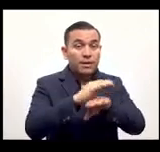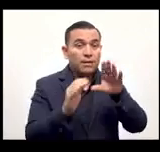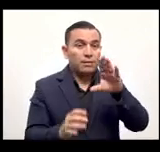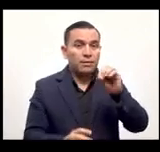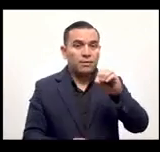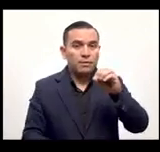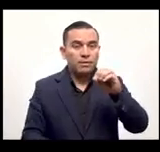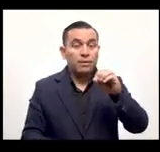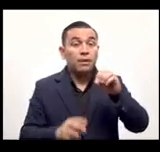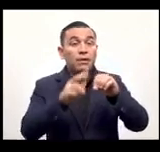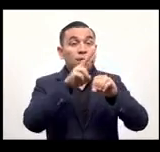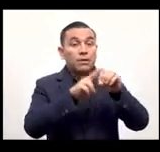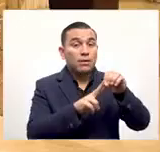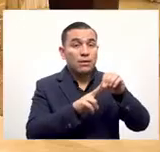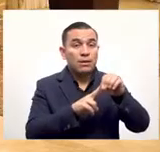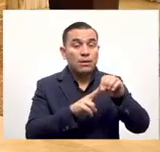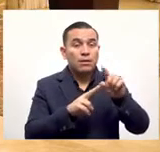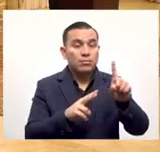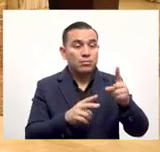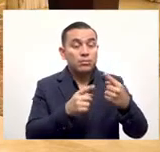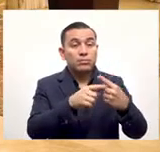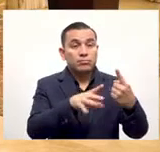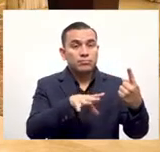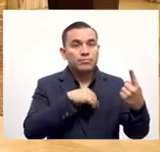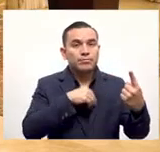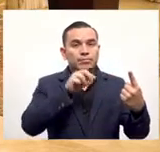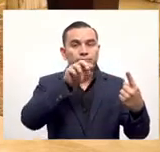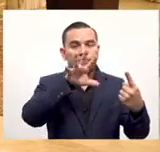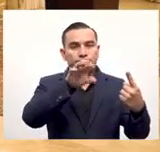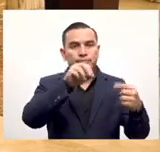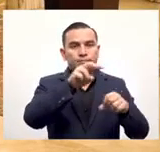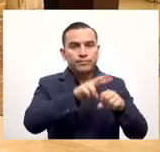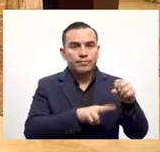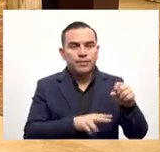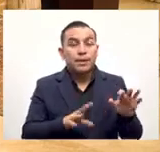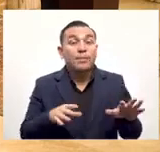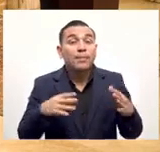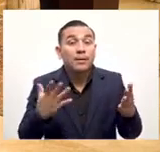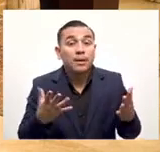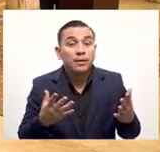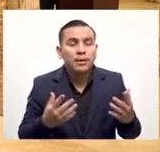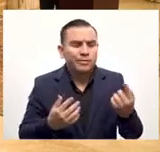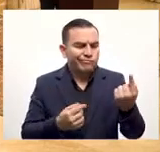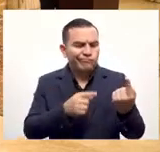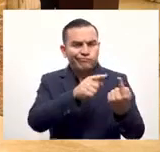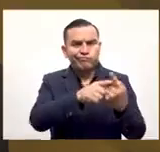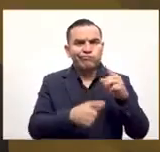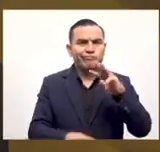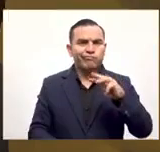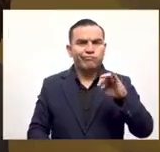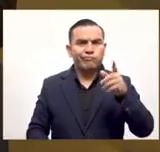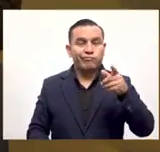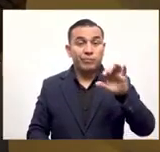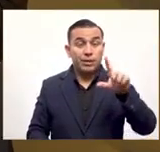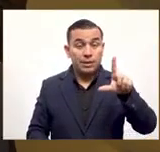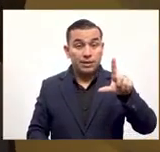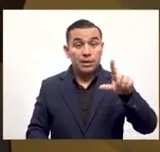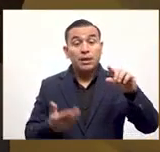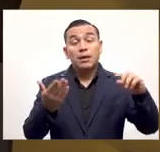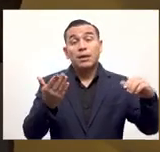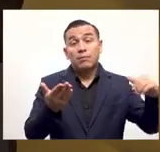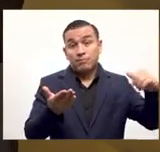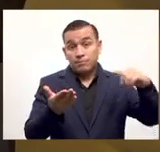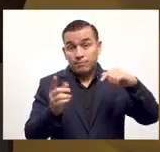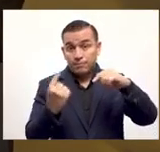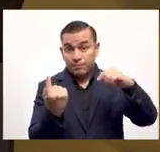envía los 50 dólares y Patricia Portillo recibe los 50 dólares pero en este caso Miguel dice los 50 dólares que le voy a